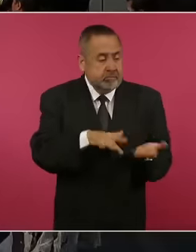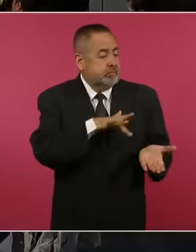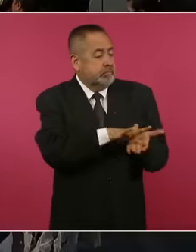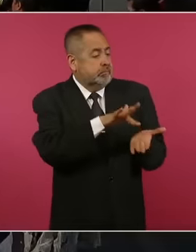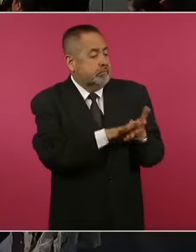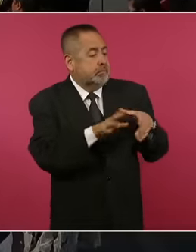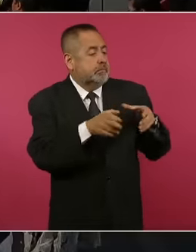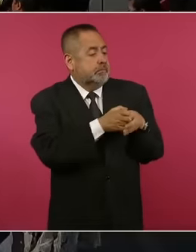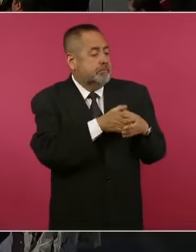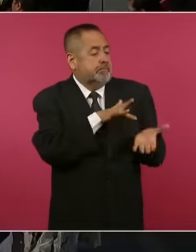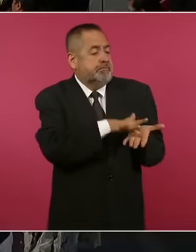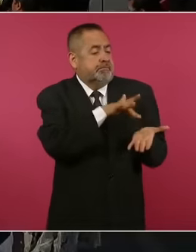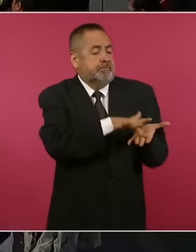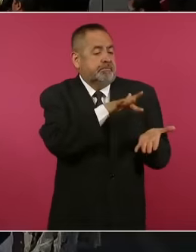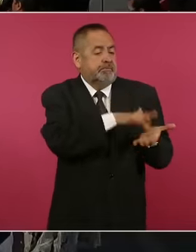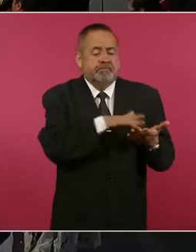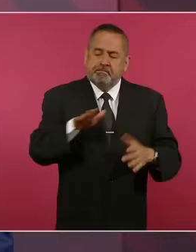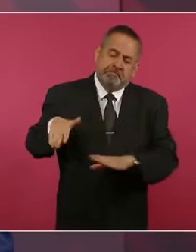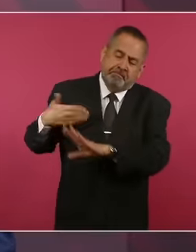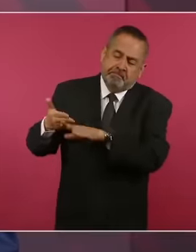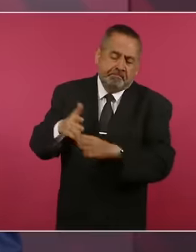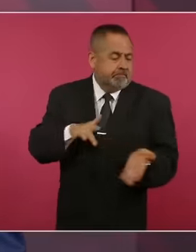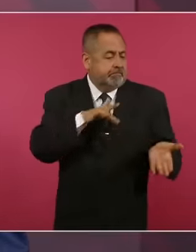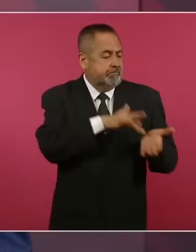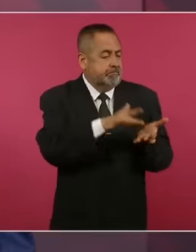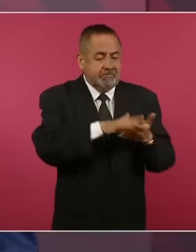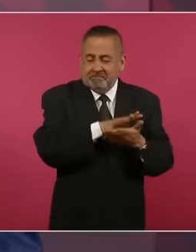oligarquía. Uno,